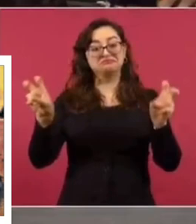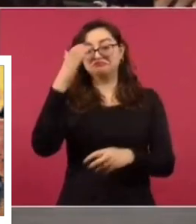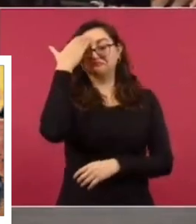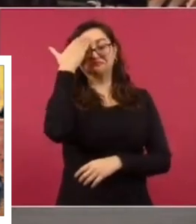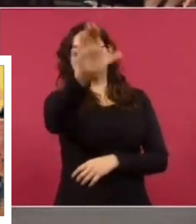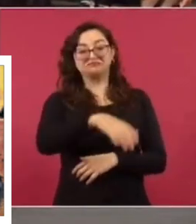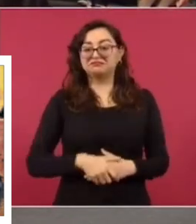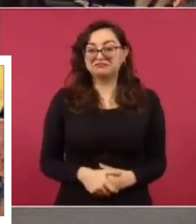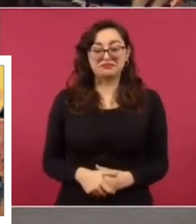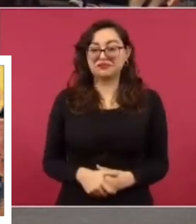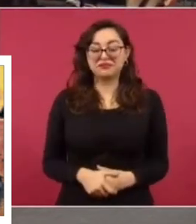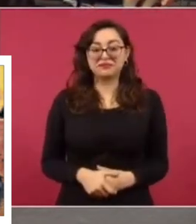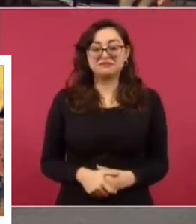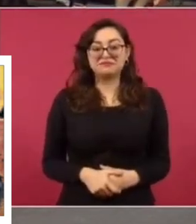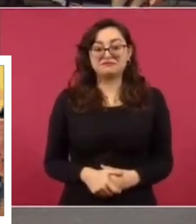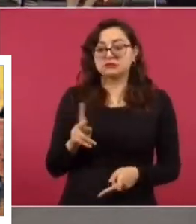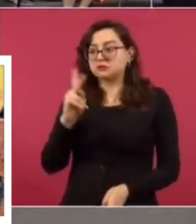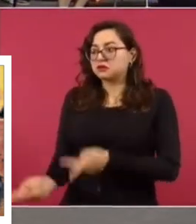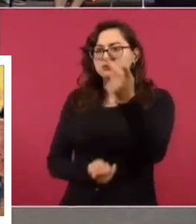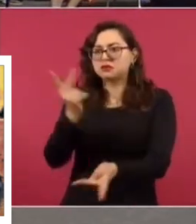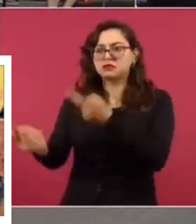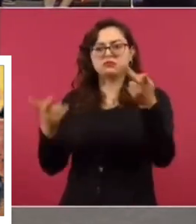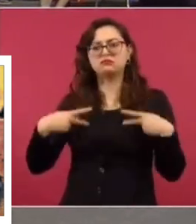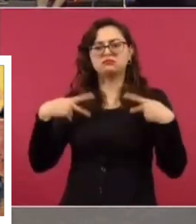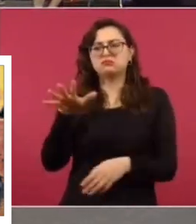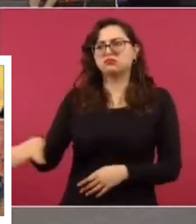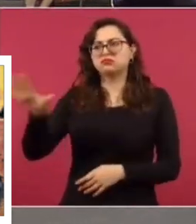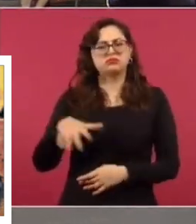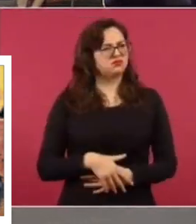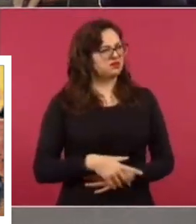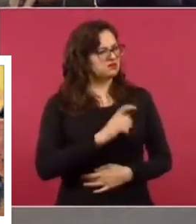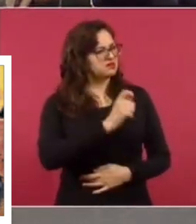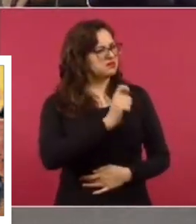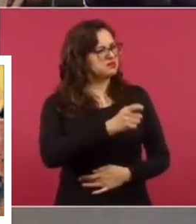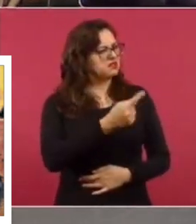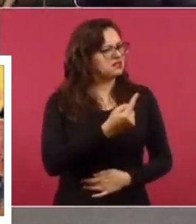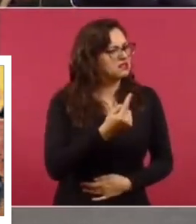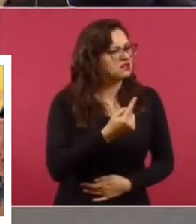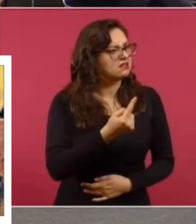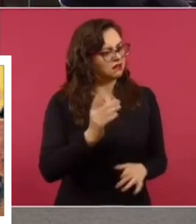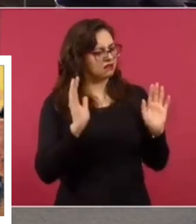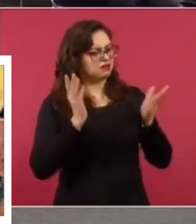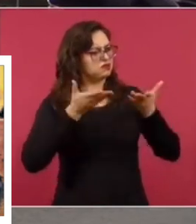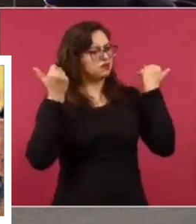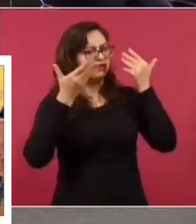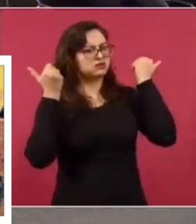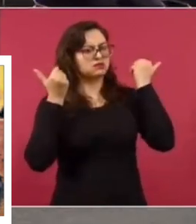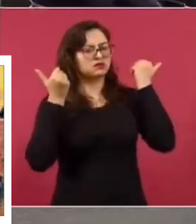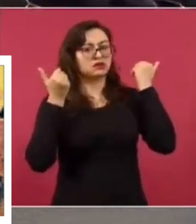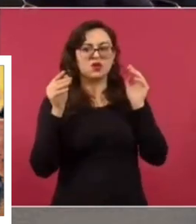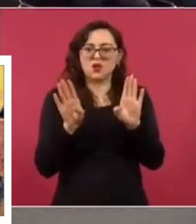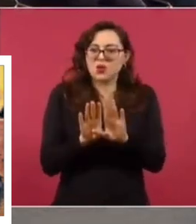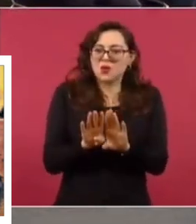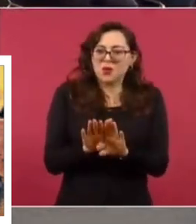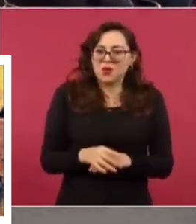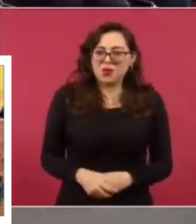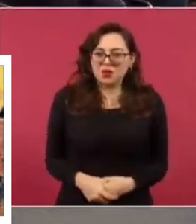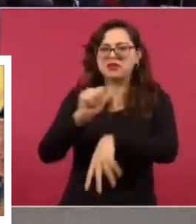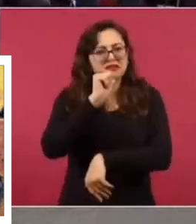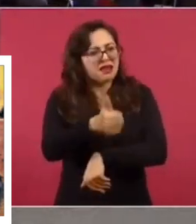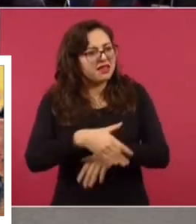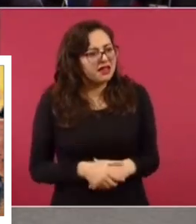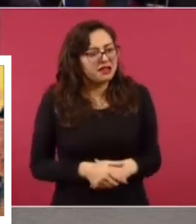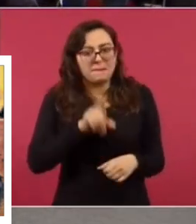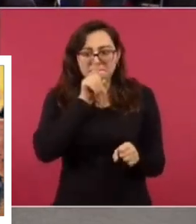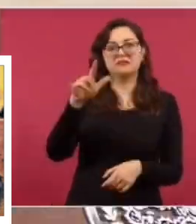hasta el día que hicieron la encuesta. ¿Cómo es que pueden ocultar tanto un hecho así?